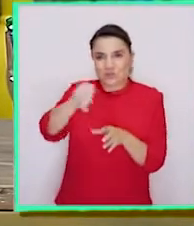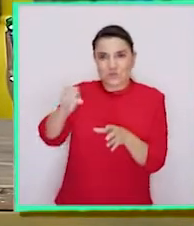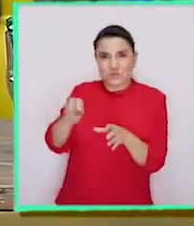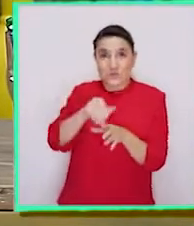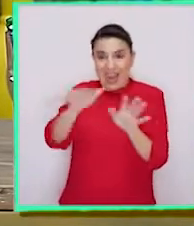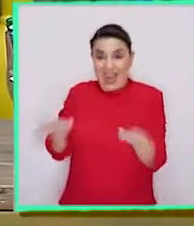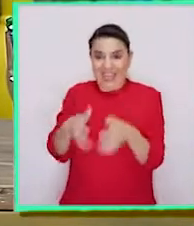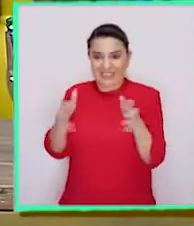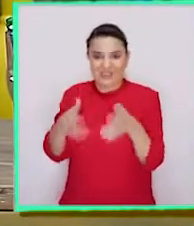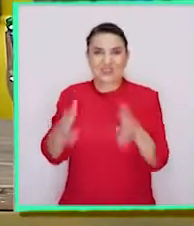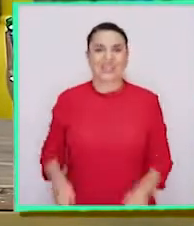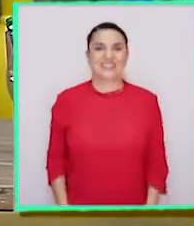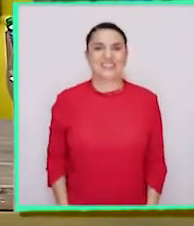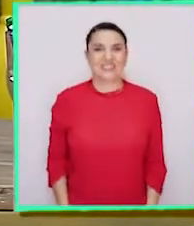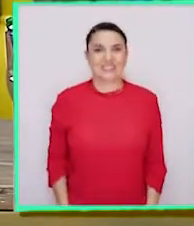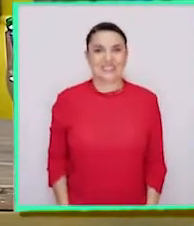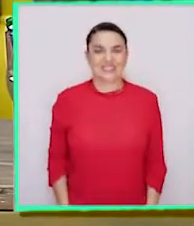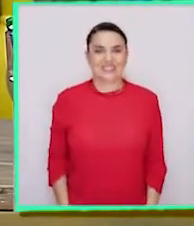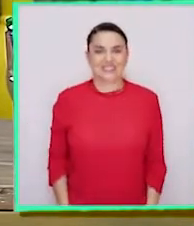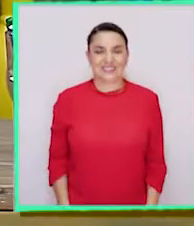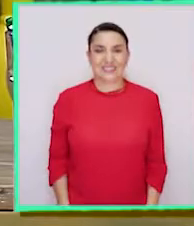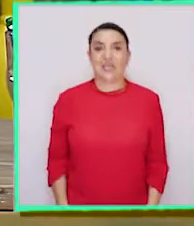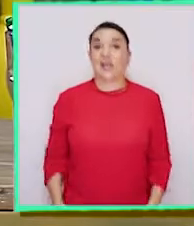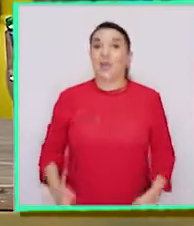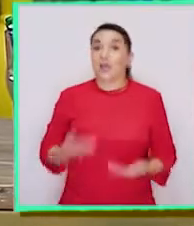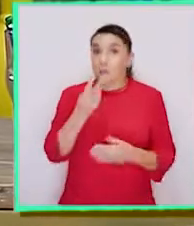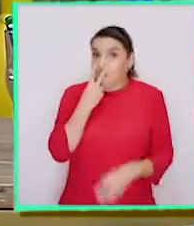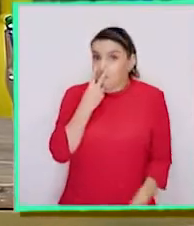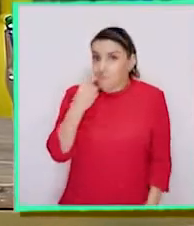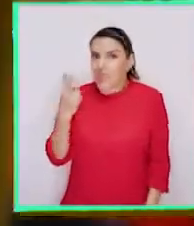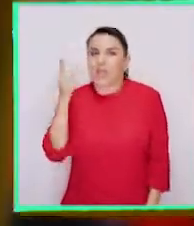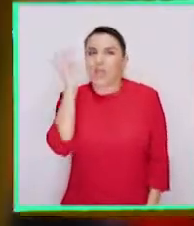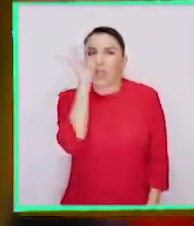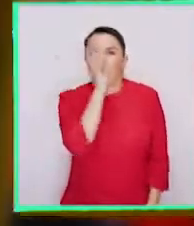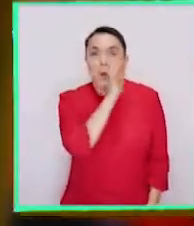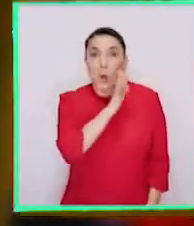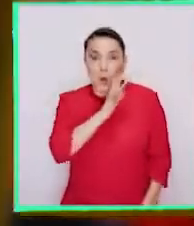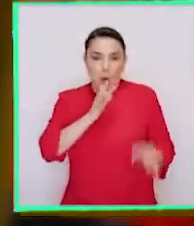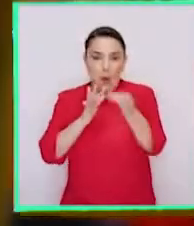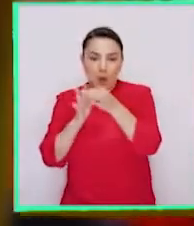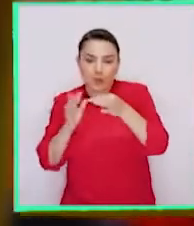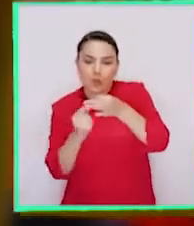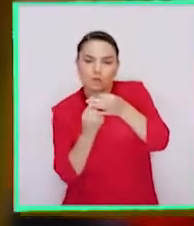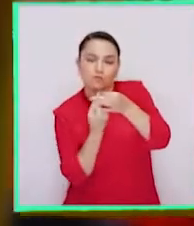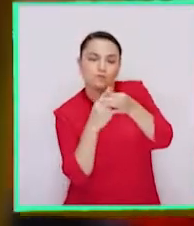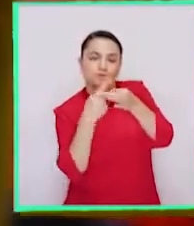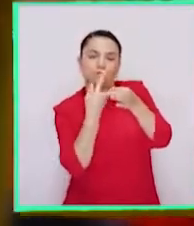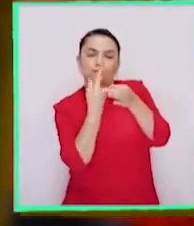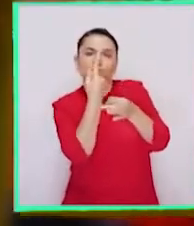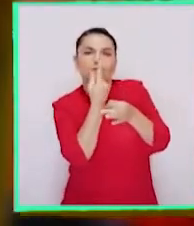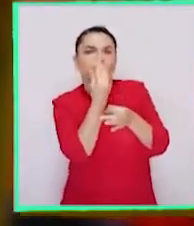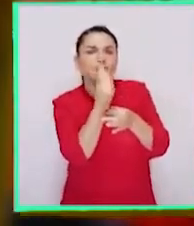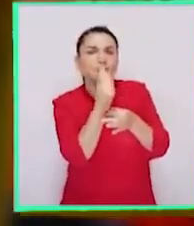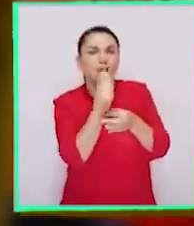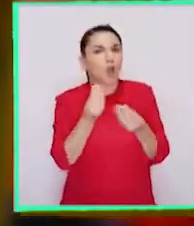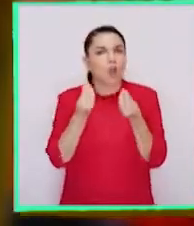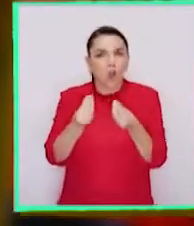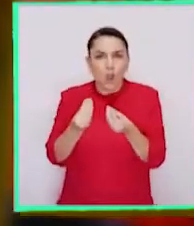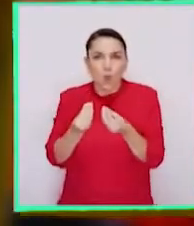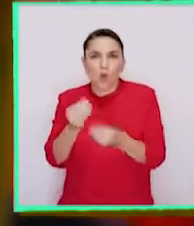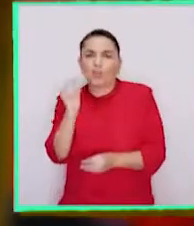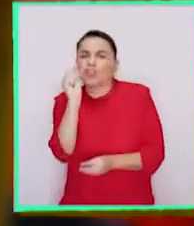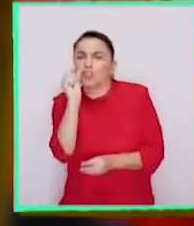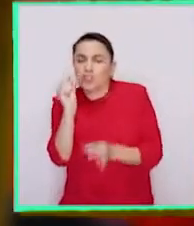y lechuga. Por favor, observen el color de los brotes de la lenteja. ¿Cómo una